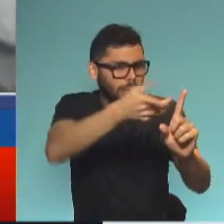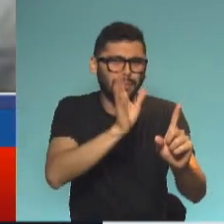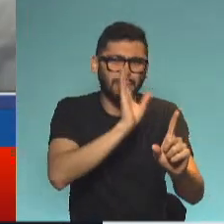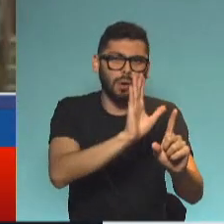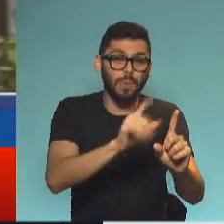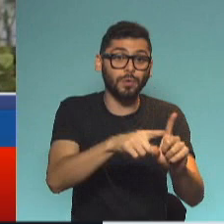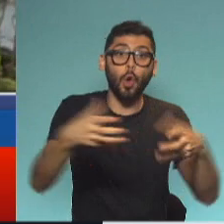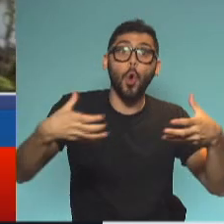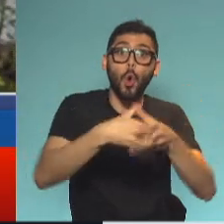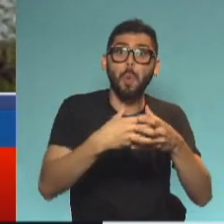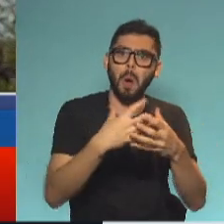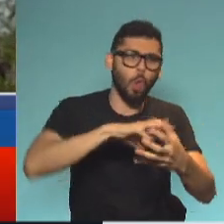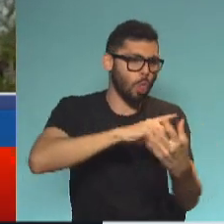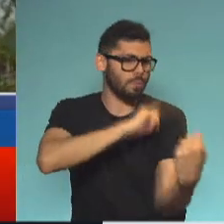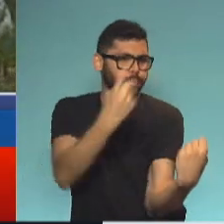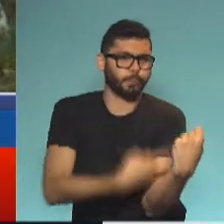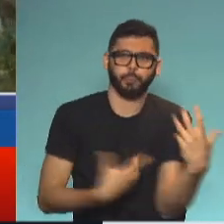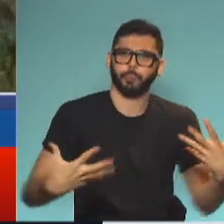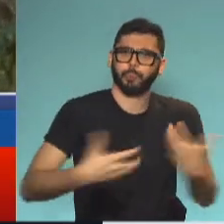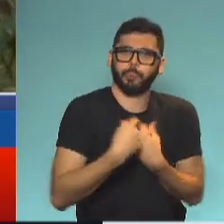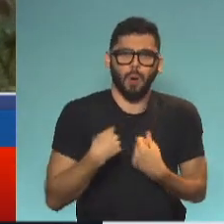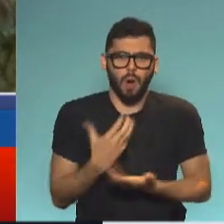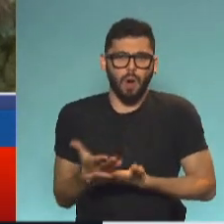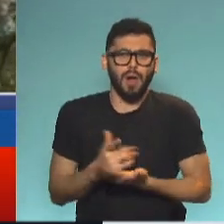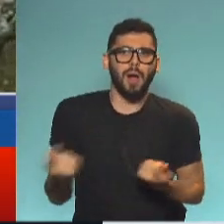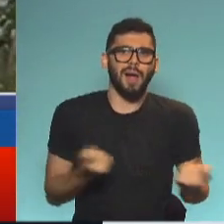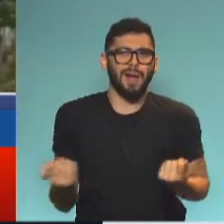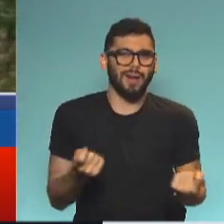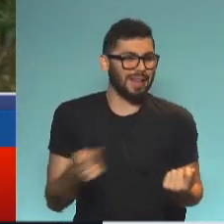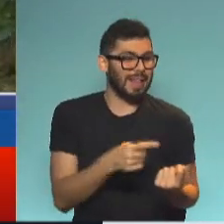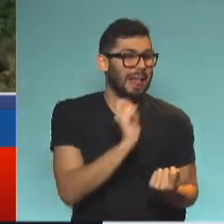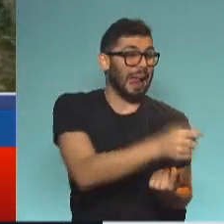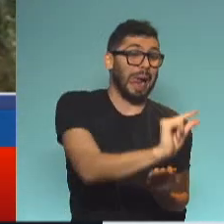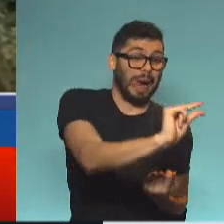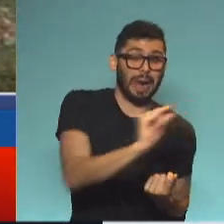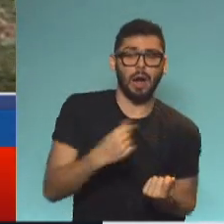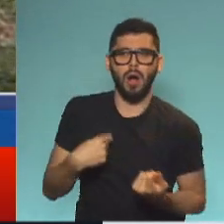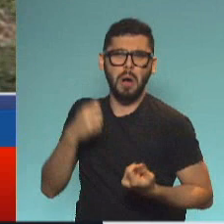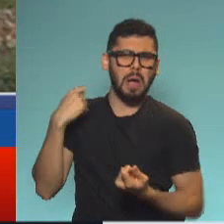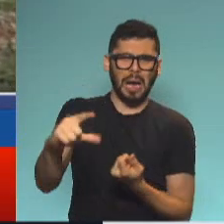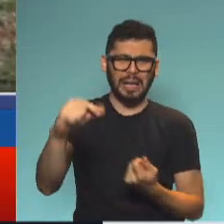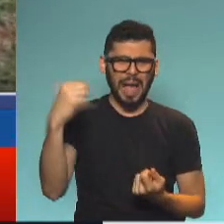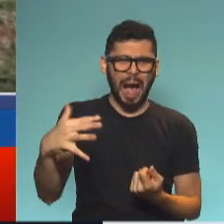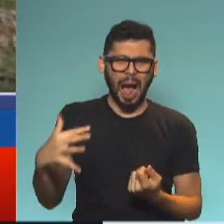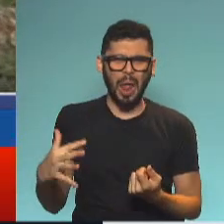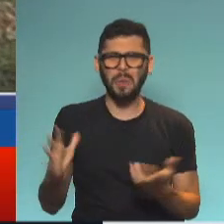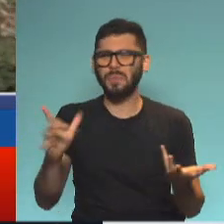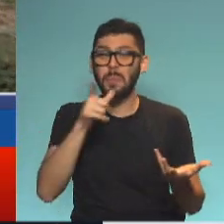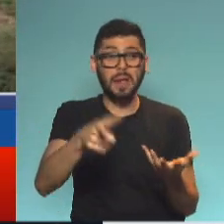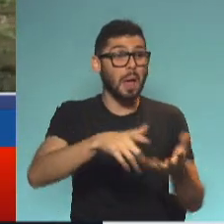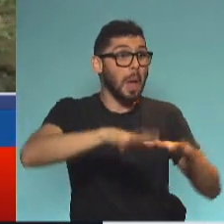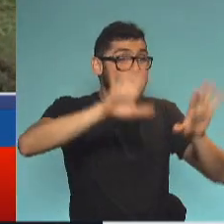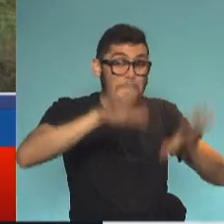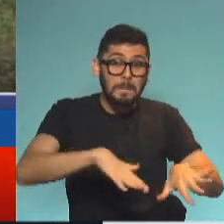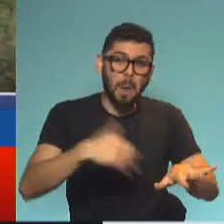grupos monopólicos intermediarios. Y yo creo que por eso es totalmente político y estratégicamente equivocado este paro de la